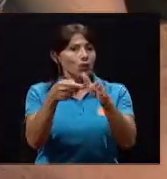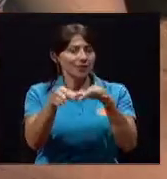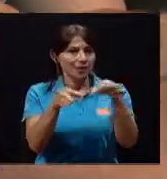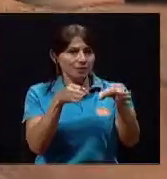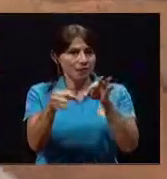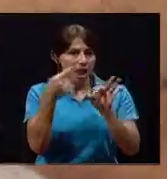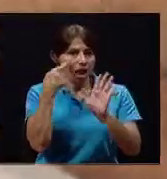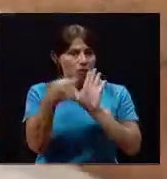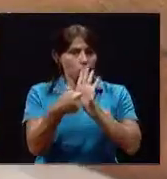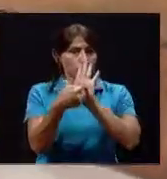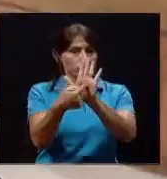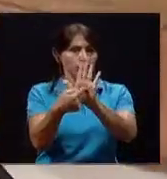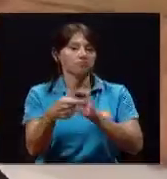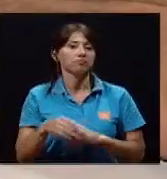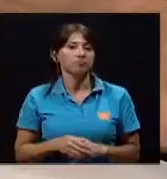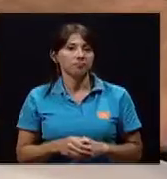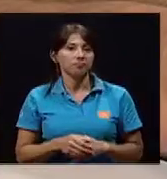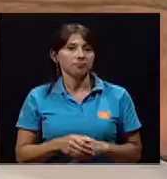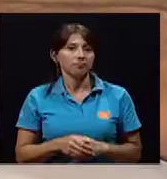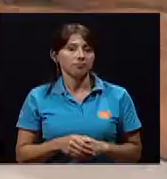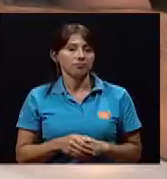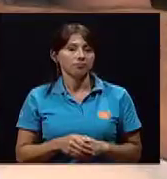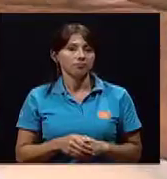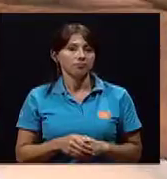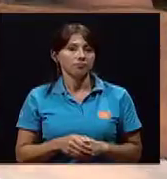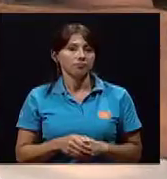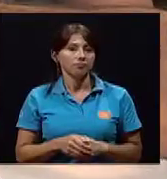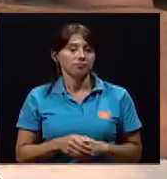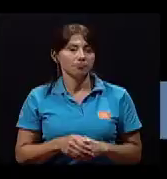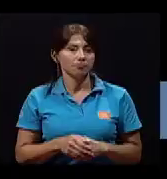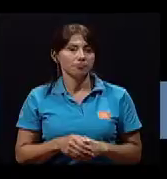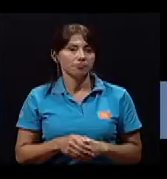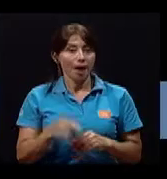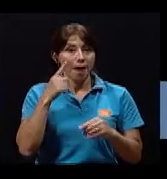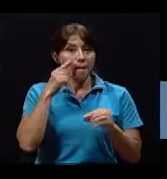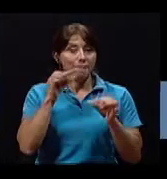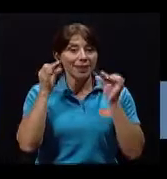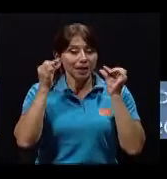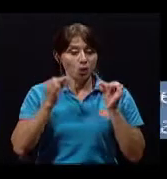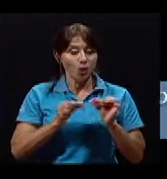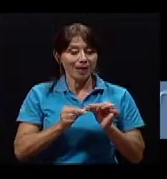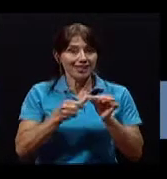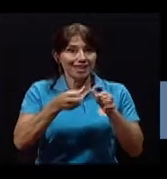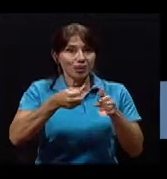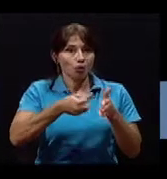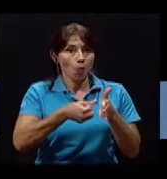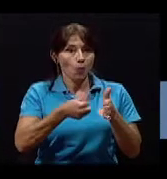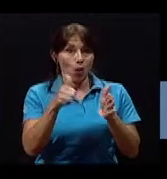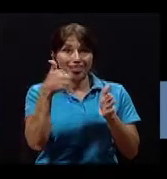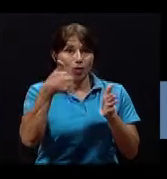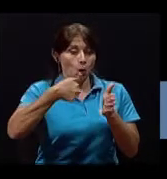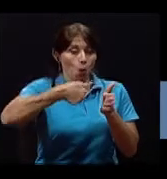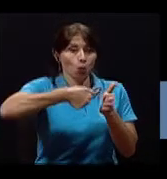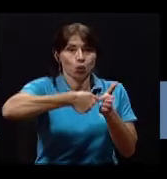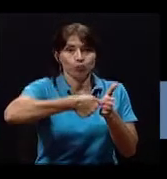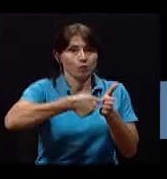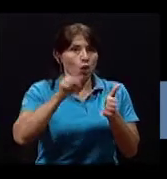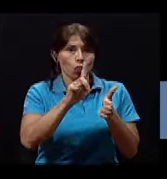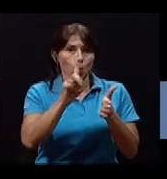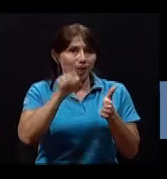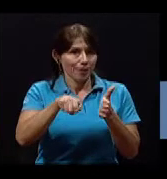brazalete y no voy a colocar mi dedo gordo sobre la campana, sobre esta que está acá, porque si lo coloco,